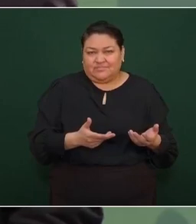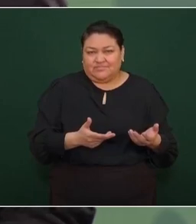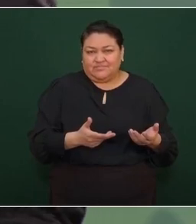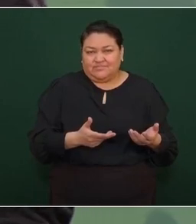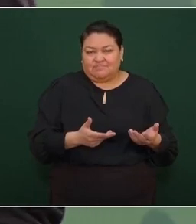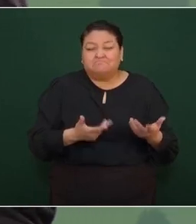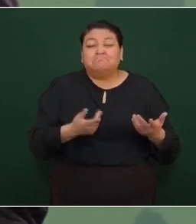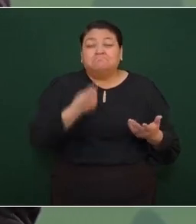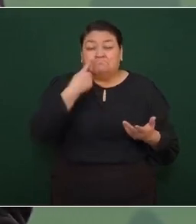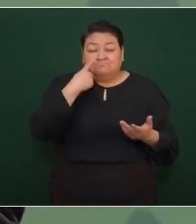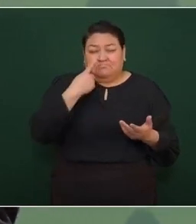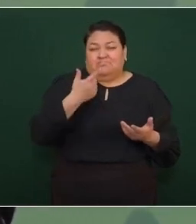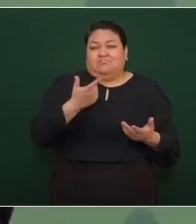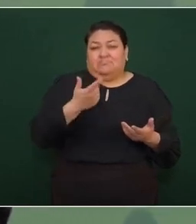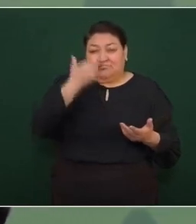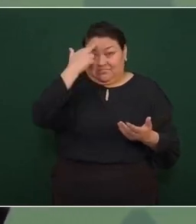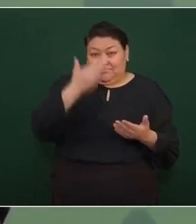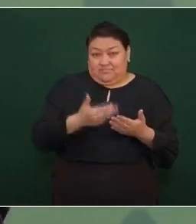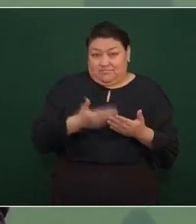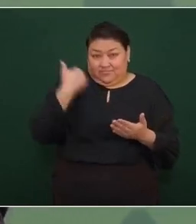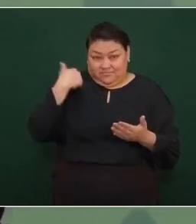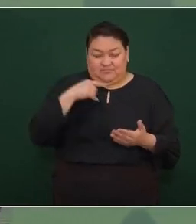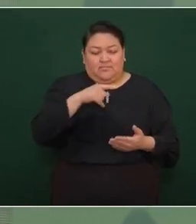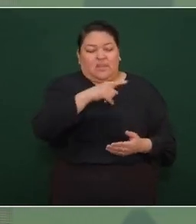Cuando en realidad